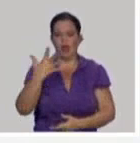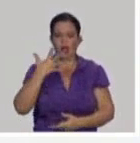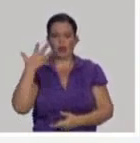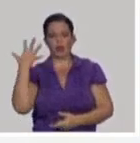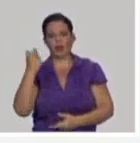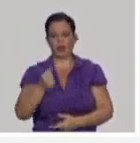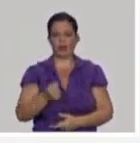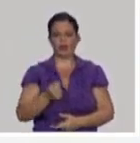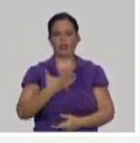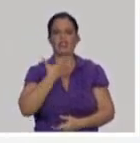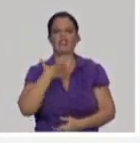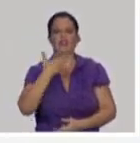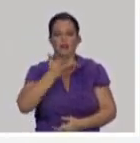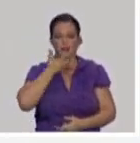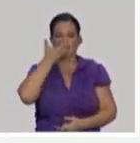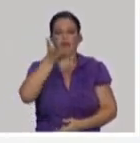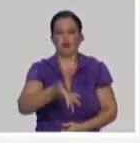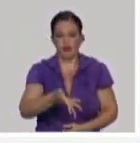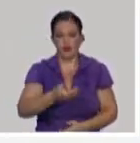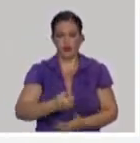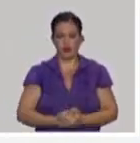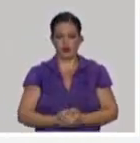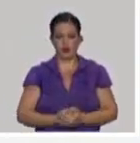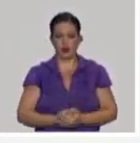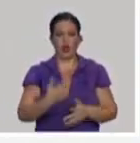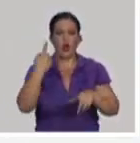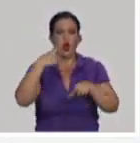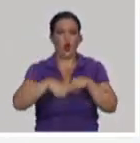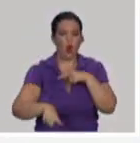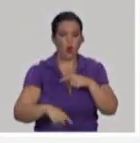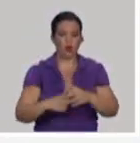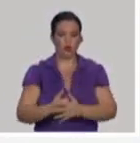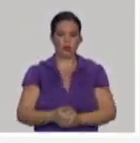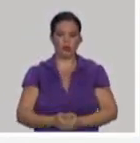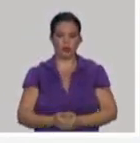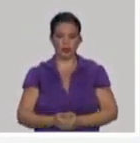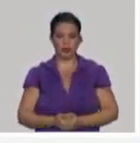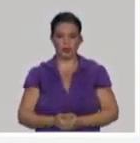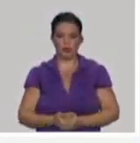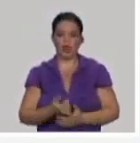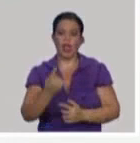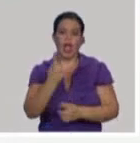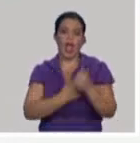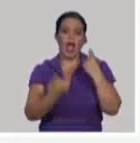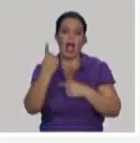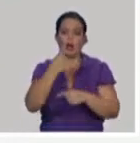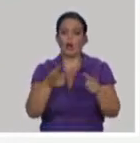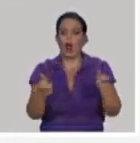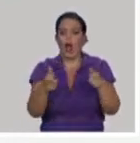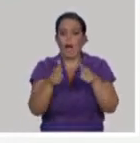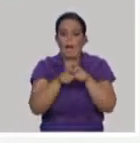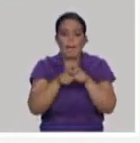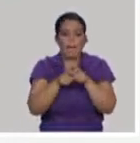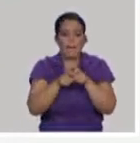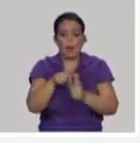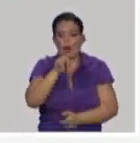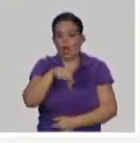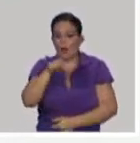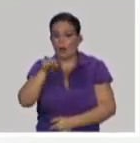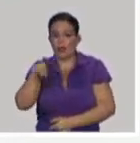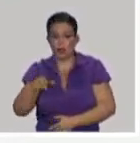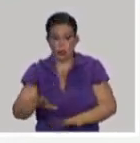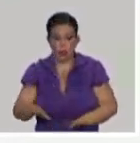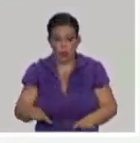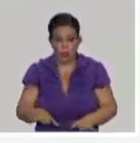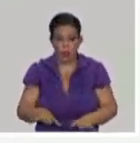Y eventos adversos como el eritema, que ha aparecido, generalizado, que ha aparecido en escasos casos, pero bueno, se ha aparecido como un Se registra